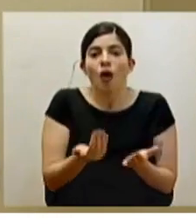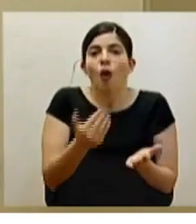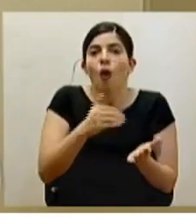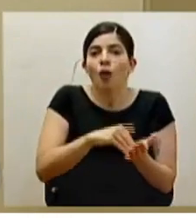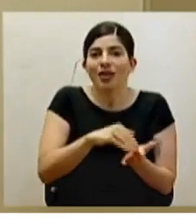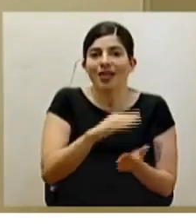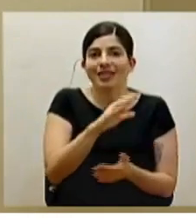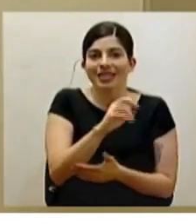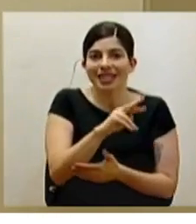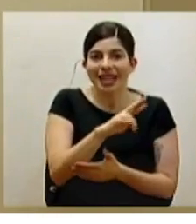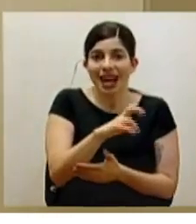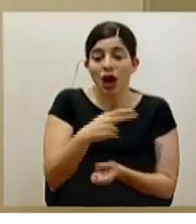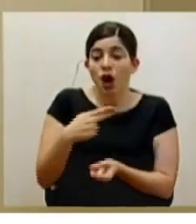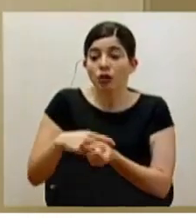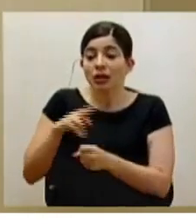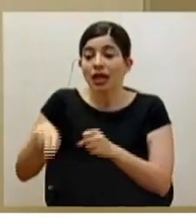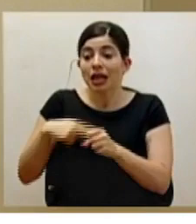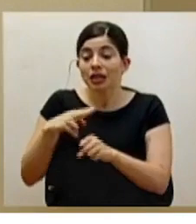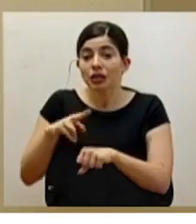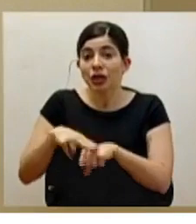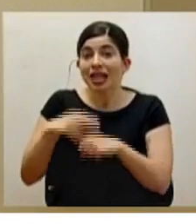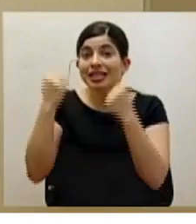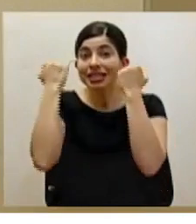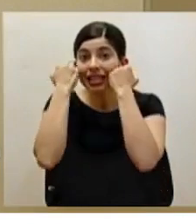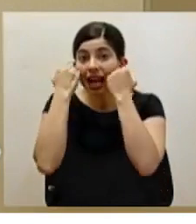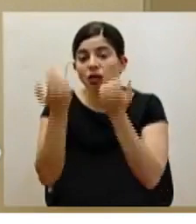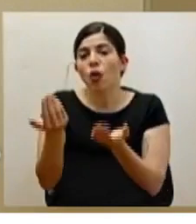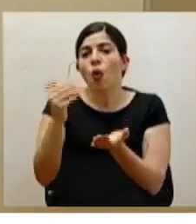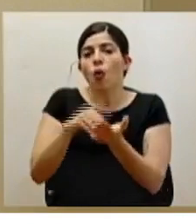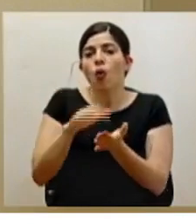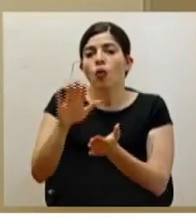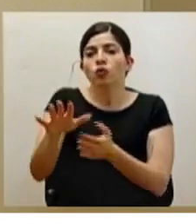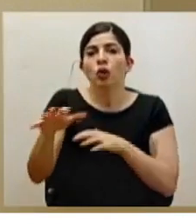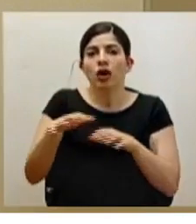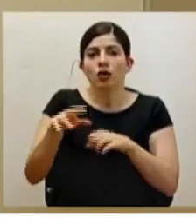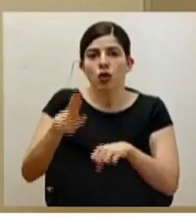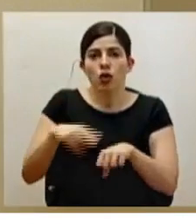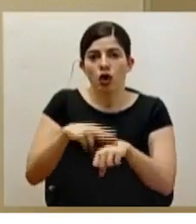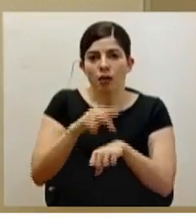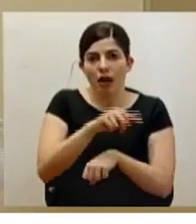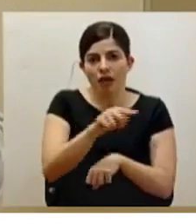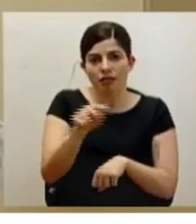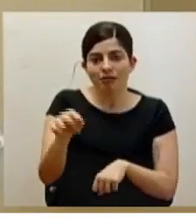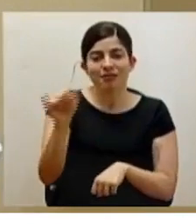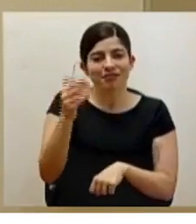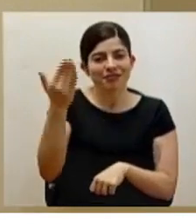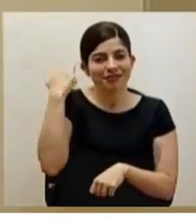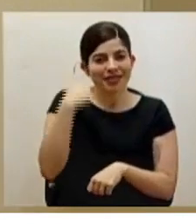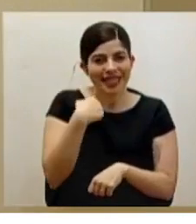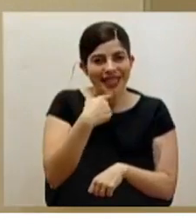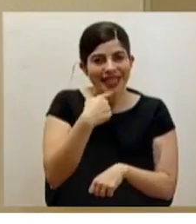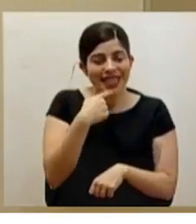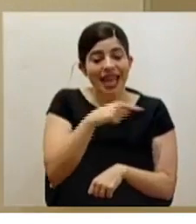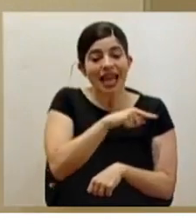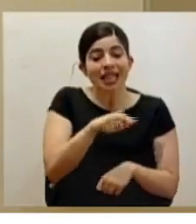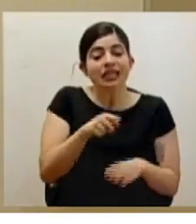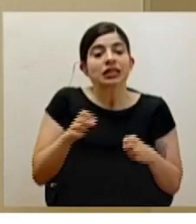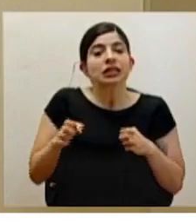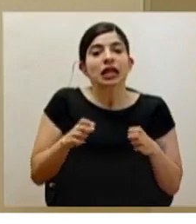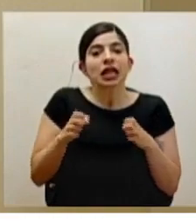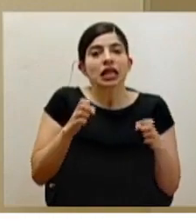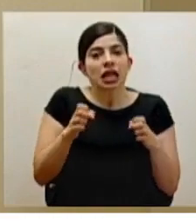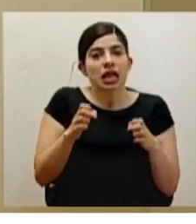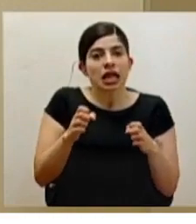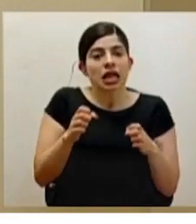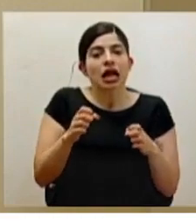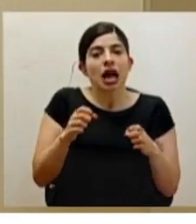y el Hospital Nacional Psiquiátrico también volverían a sus actividades ordinarias. Como les dije, esto es una estrategia que